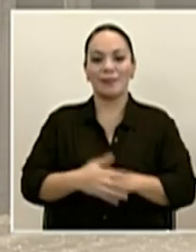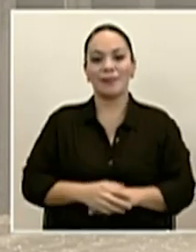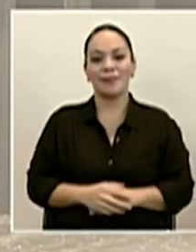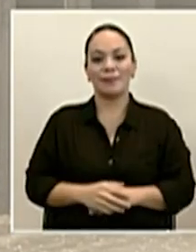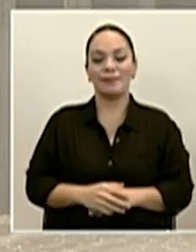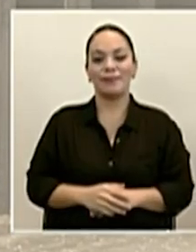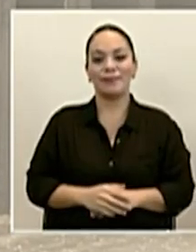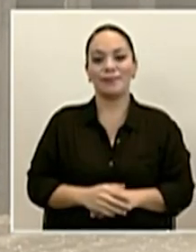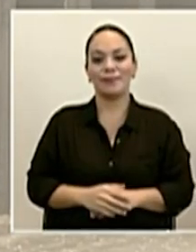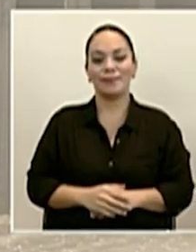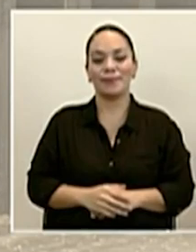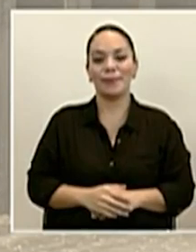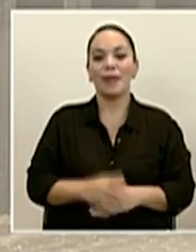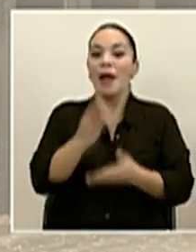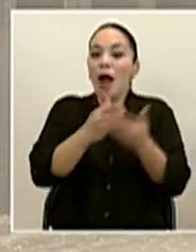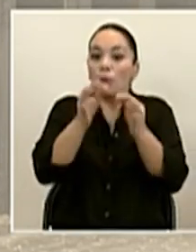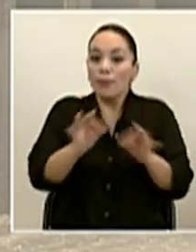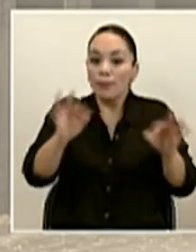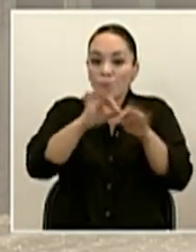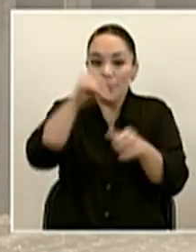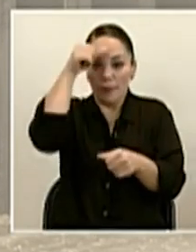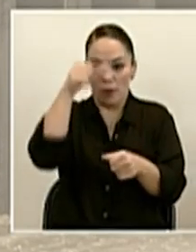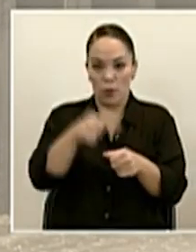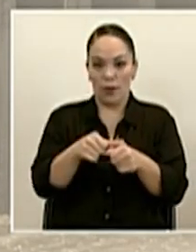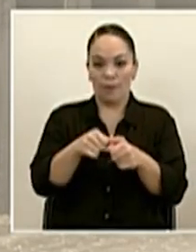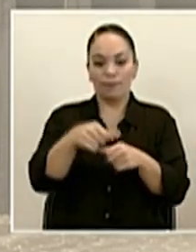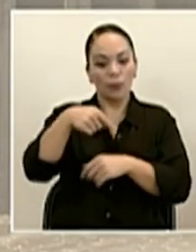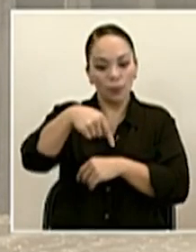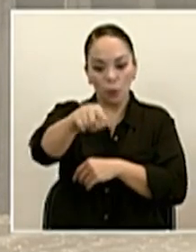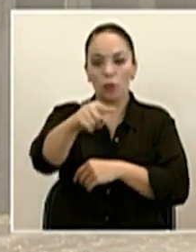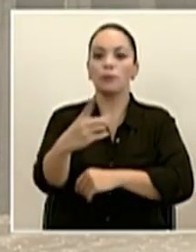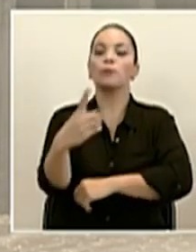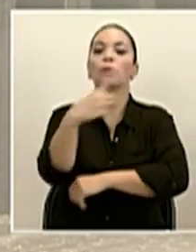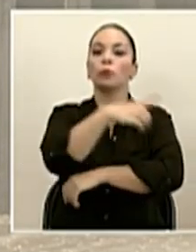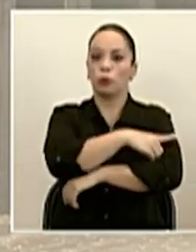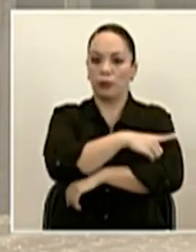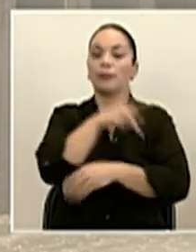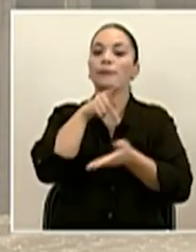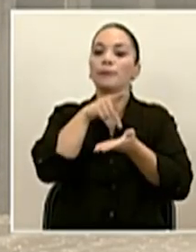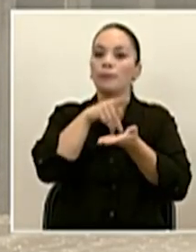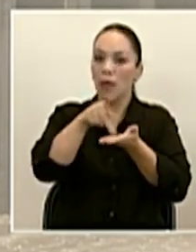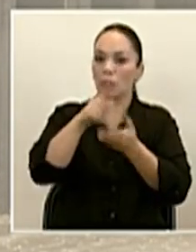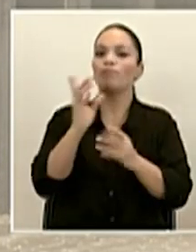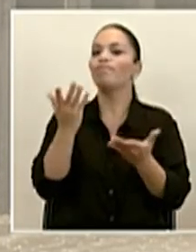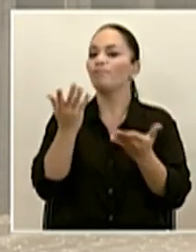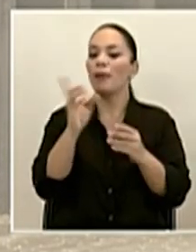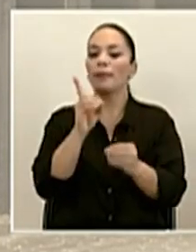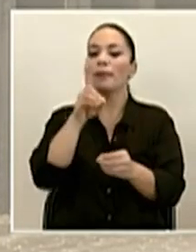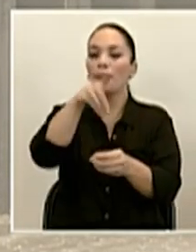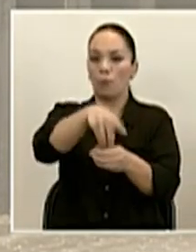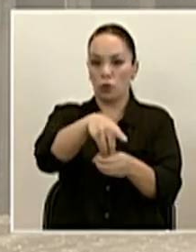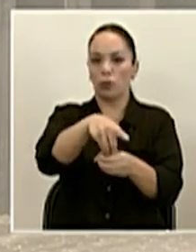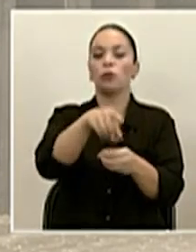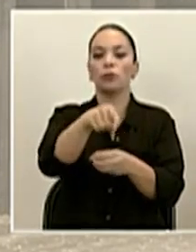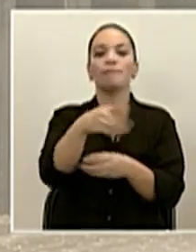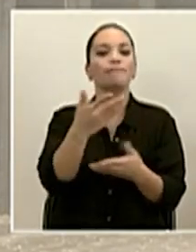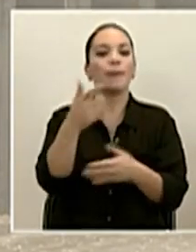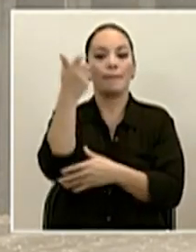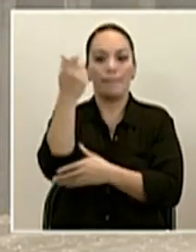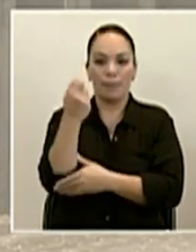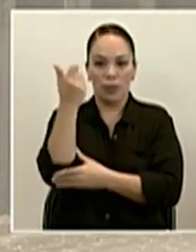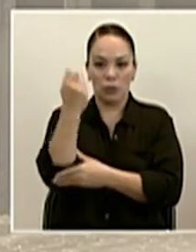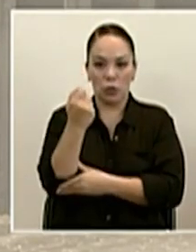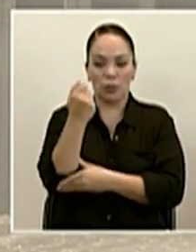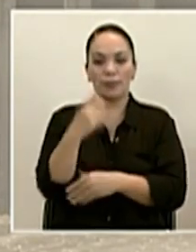Un recordatorio importante, porque en los próximos días se estarán pagando, haciendo los depósitos de las pensiones.